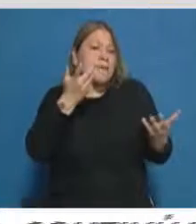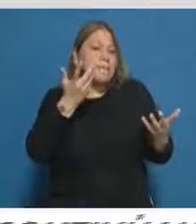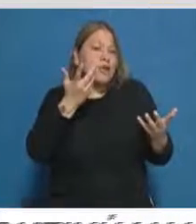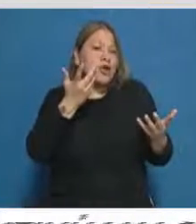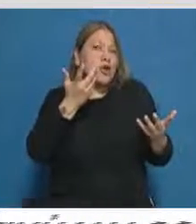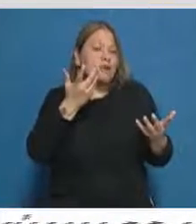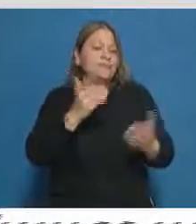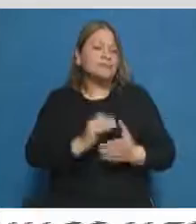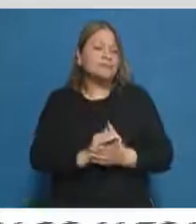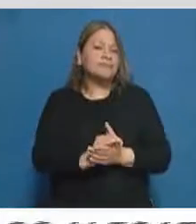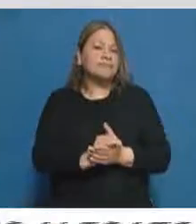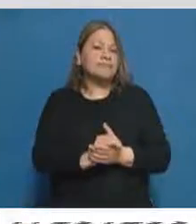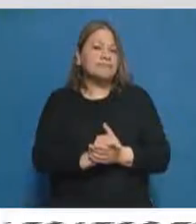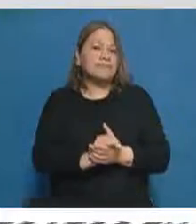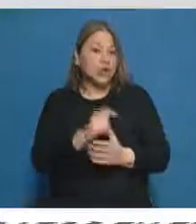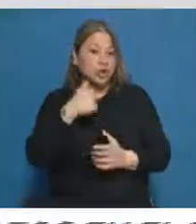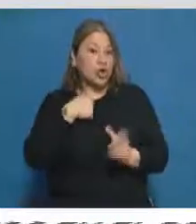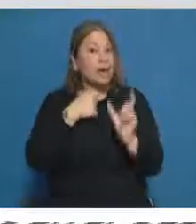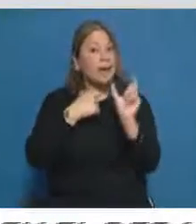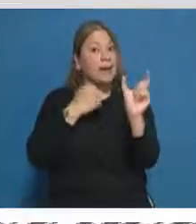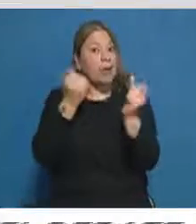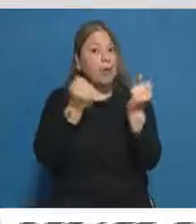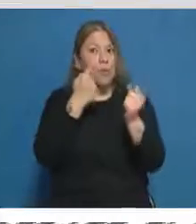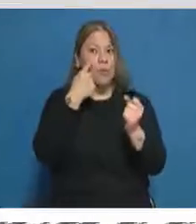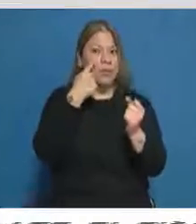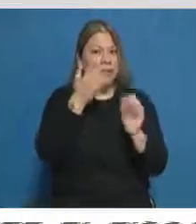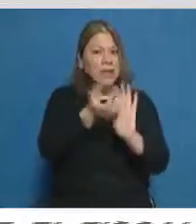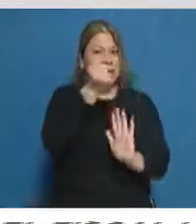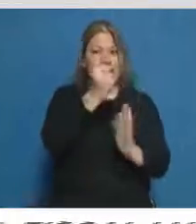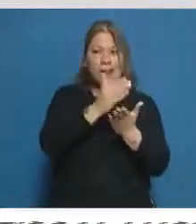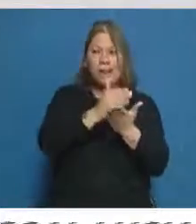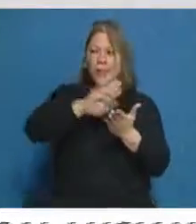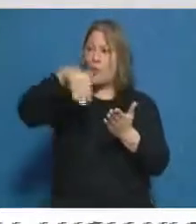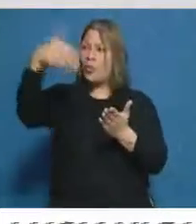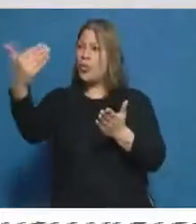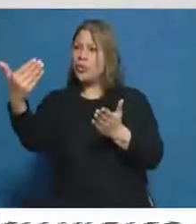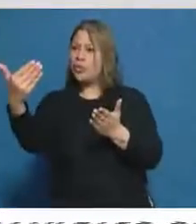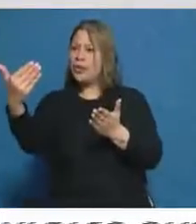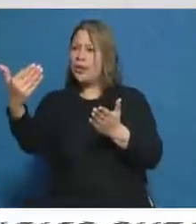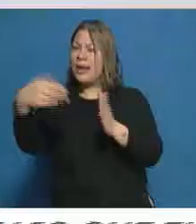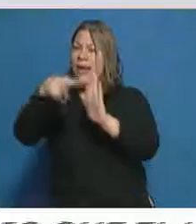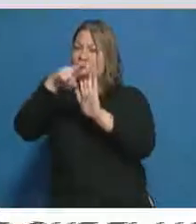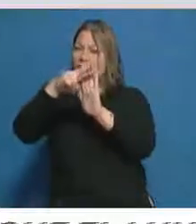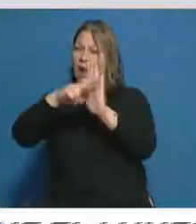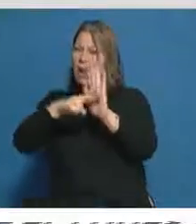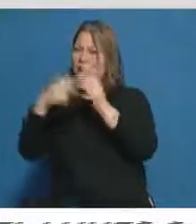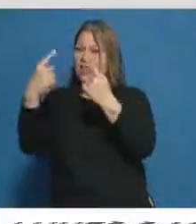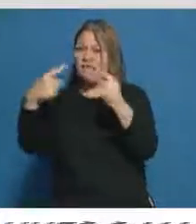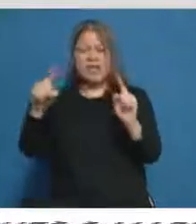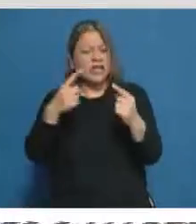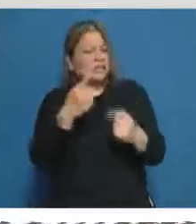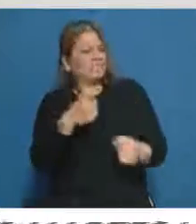más allá de que uno deba obtenerla en un municipio, que cruzás el límite con otro municipio y tenés diferentes reglas. Sí,